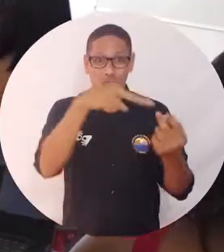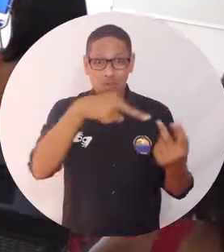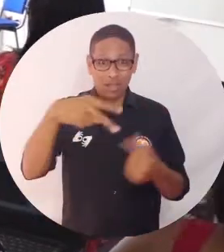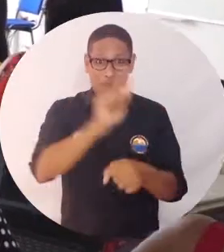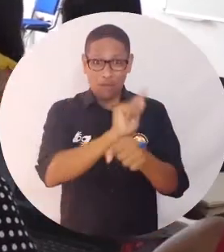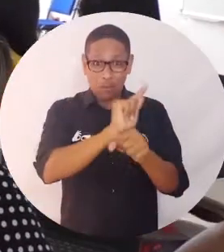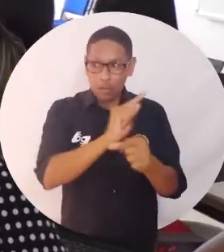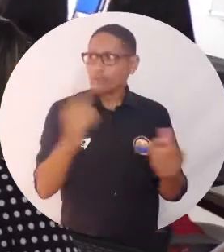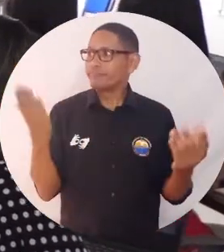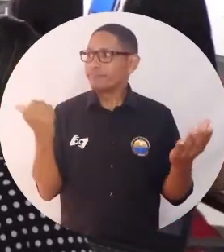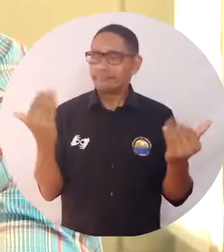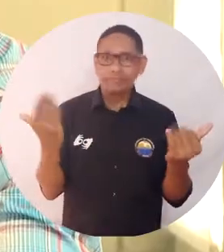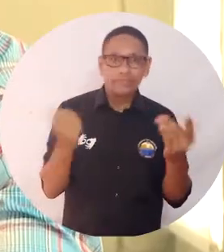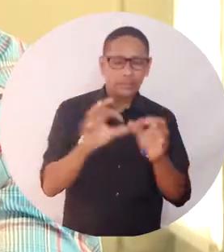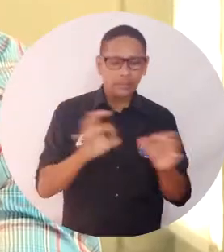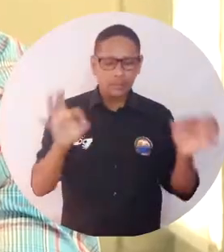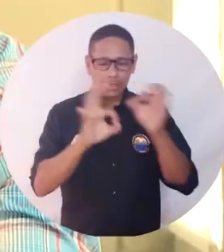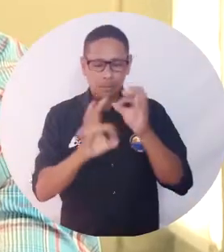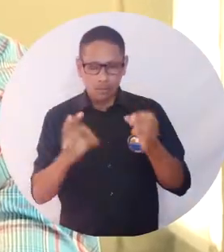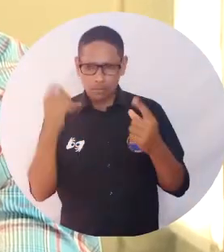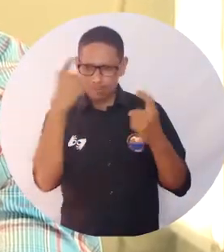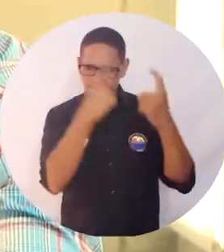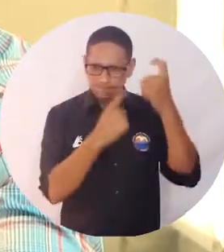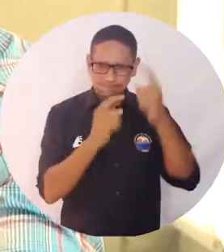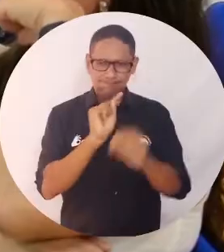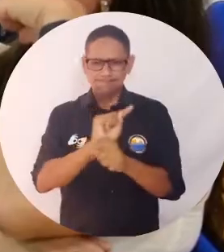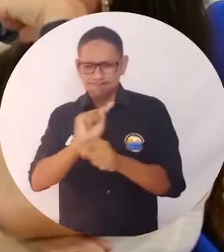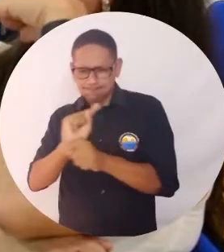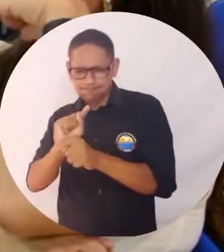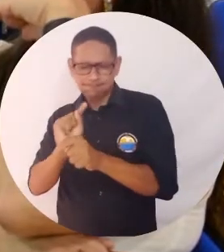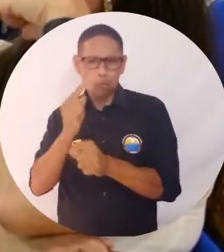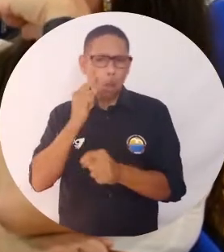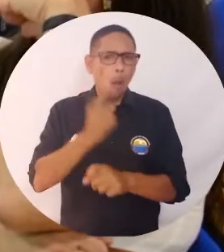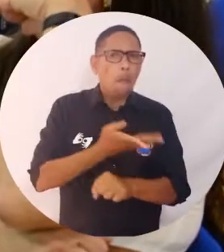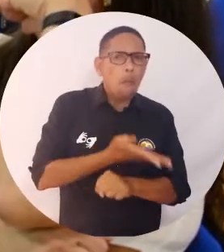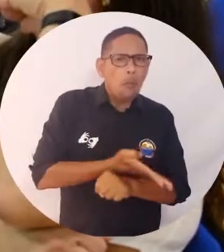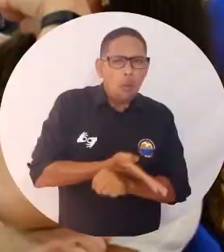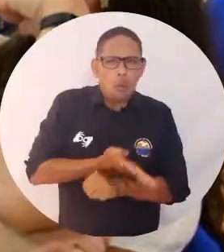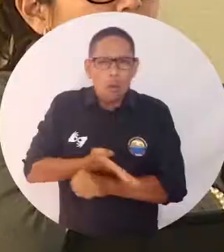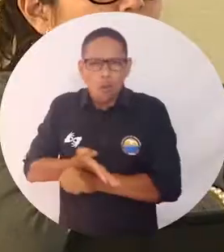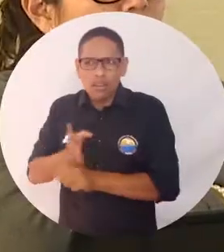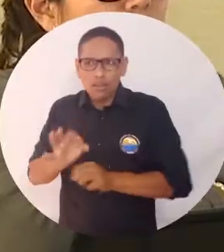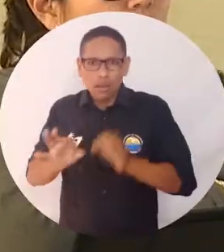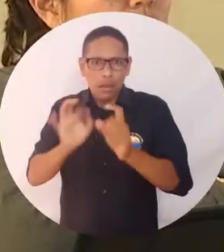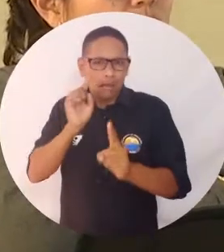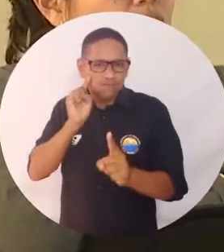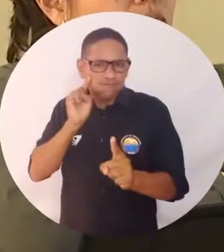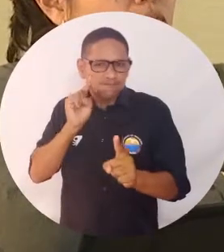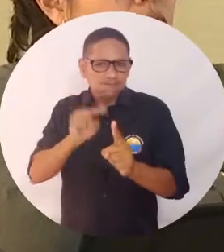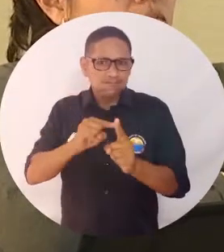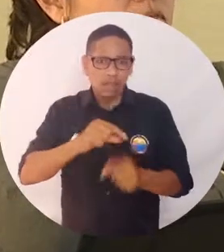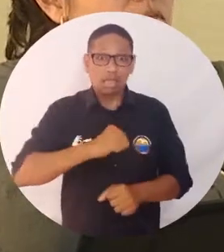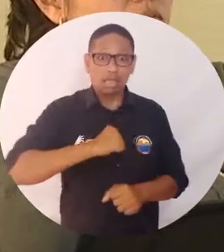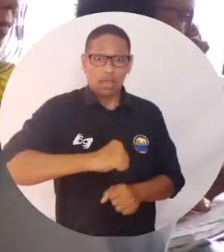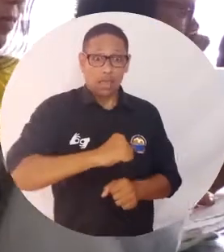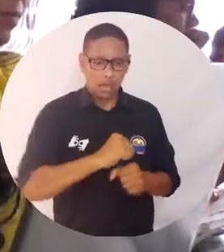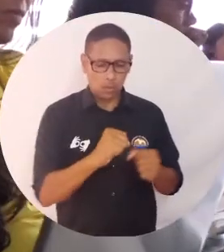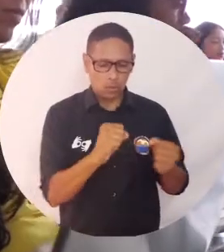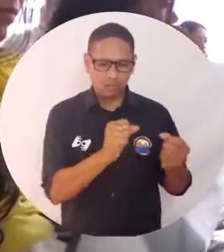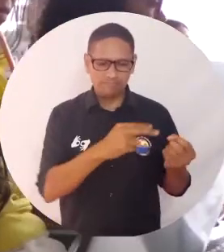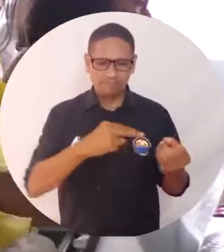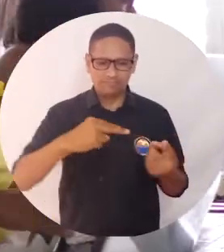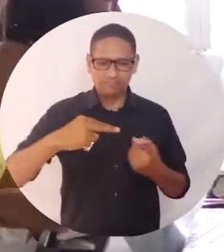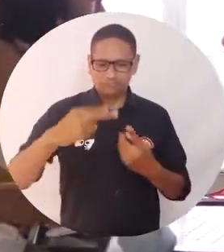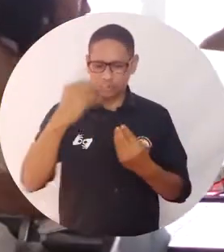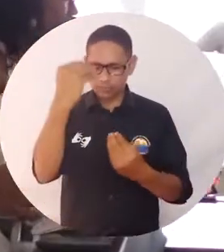Educación y abordó conversaciones desde la perspectiva crítica y propositiva sobre la coyuntura nacional, orientadas especialmente al derecho a la